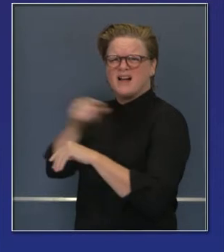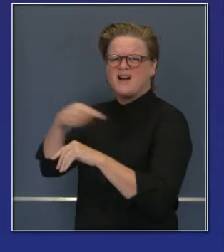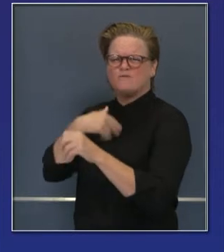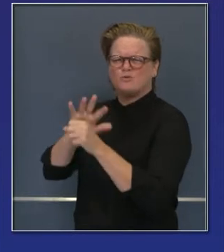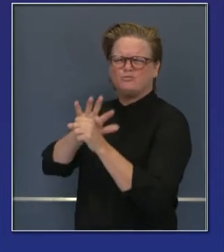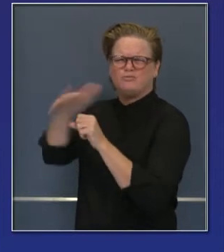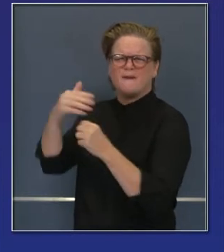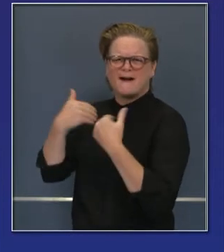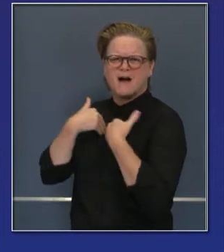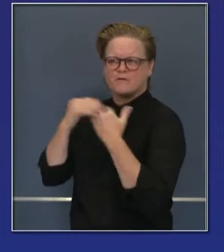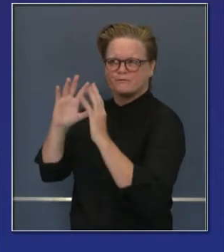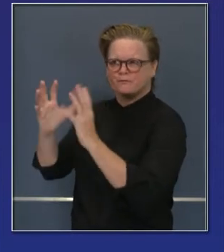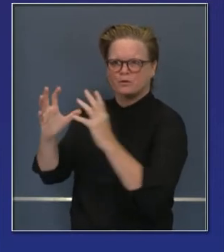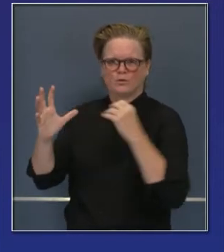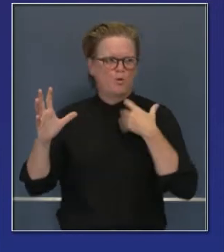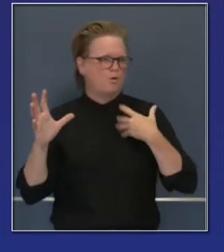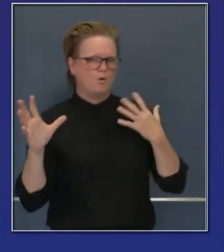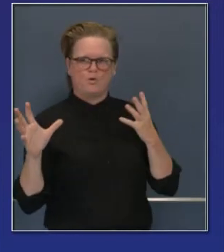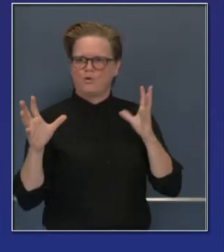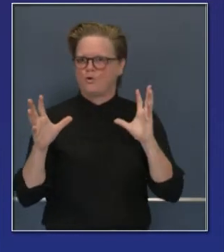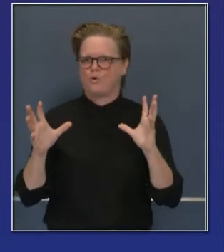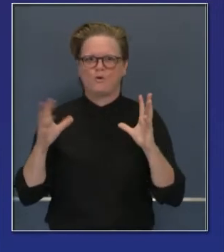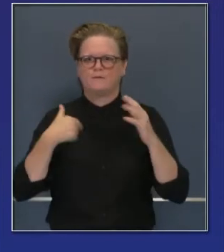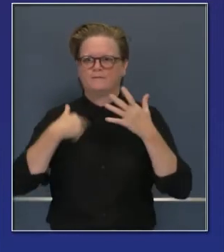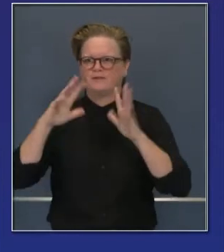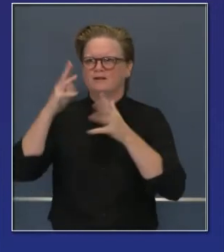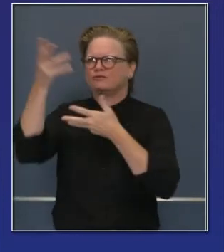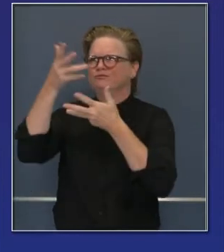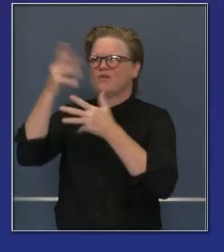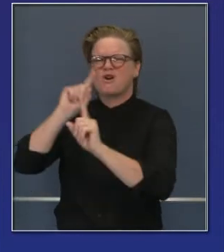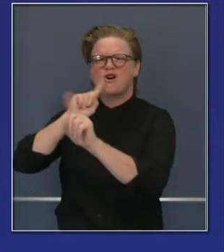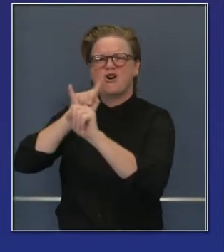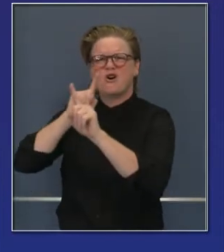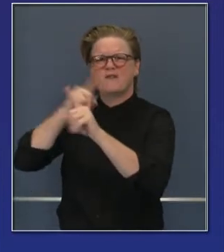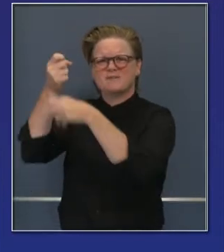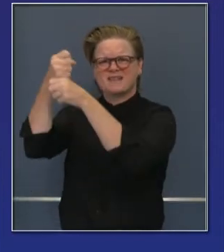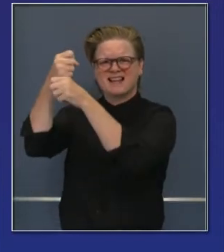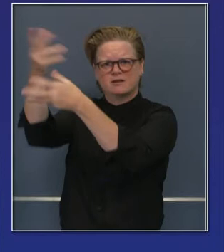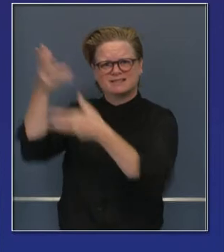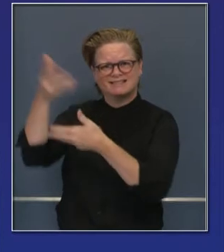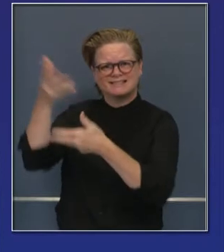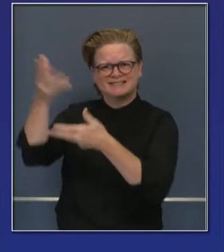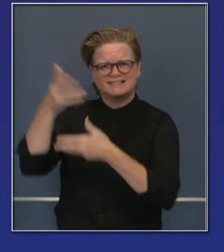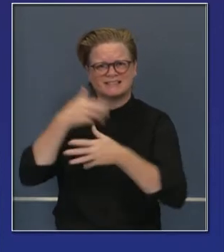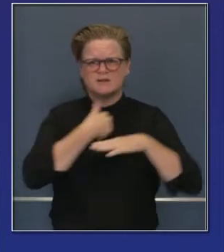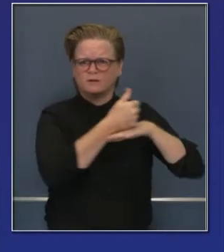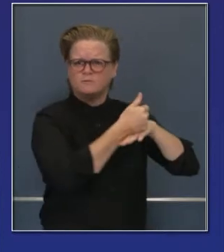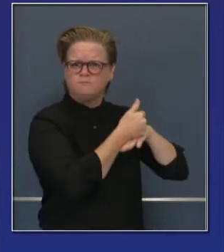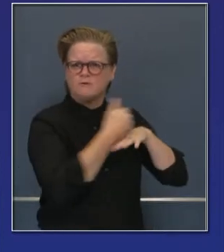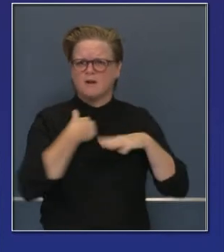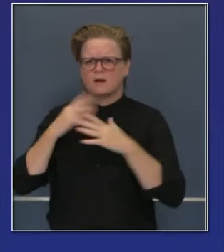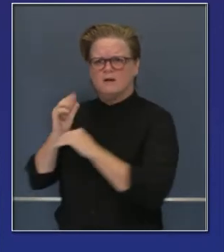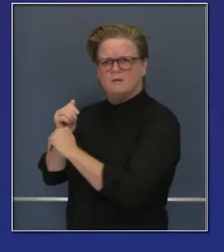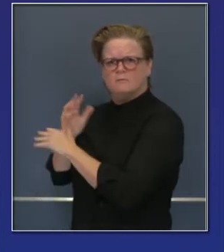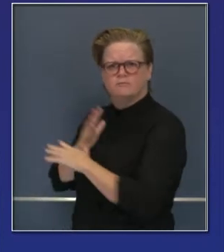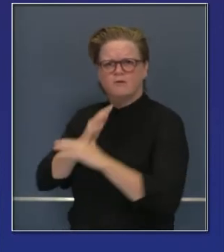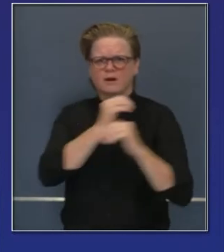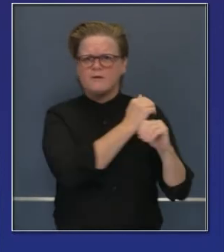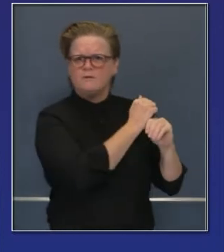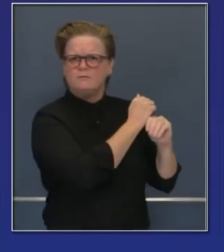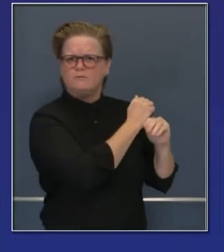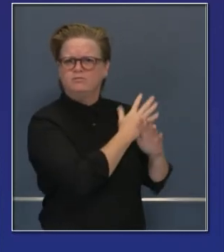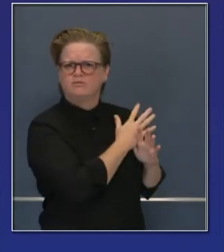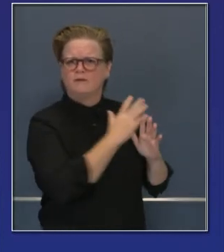los meses difíciles que podríamos ver en el futuro. Pudimos entonces adquirir este equipo